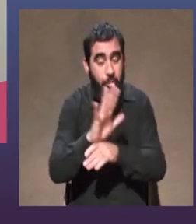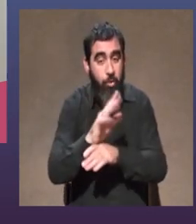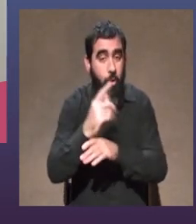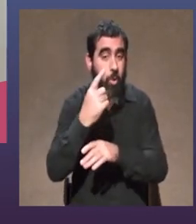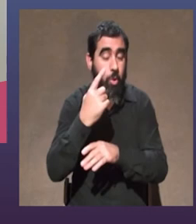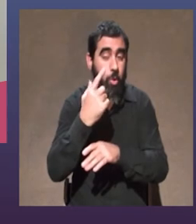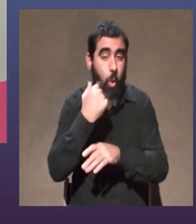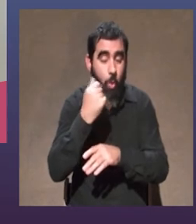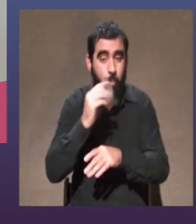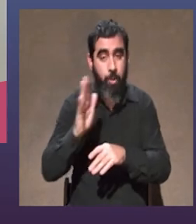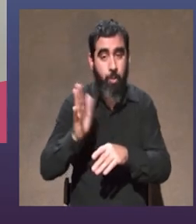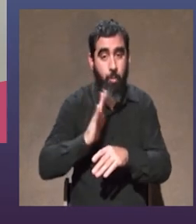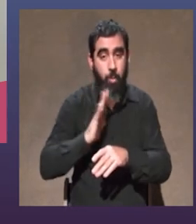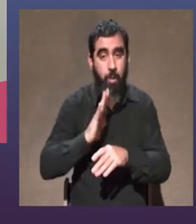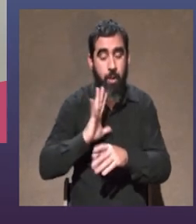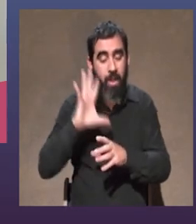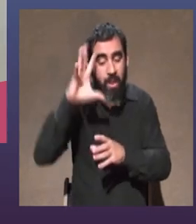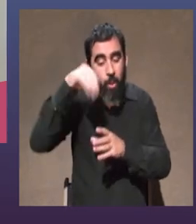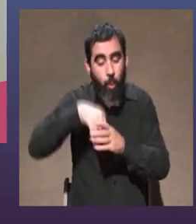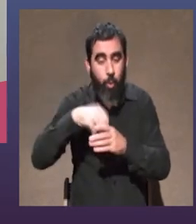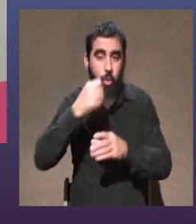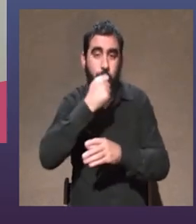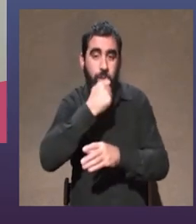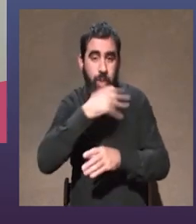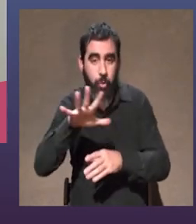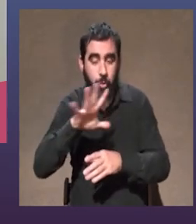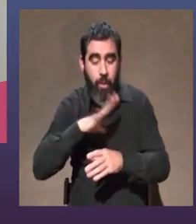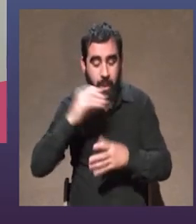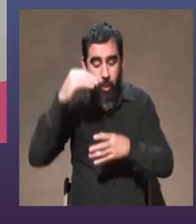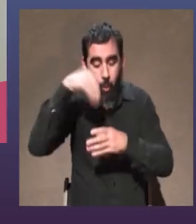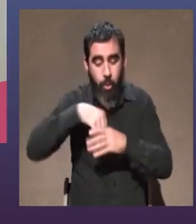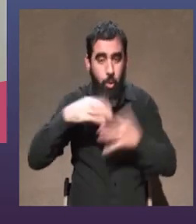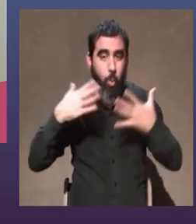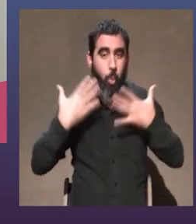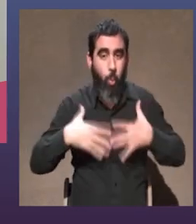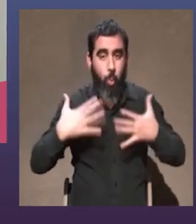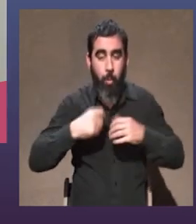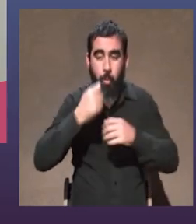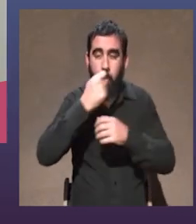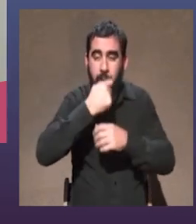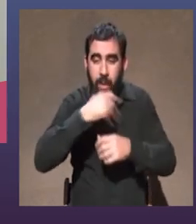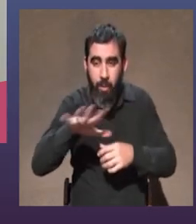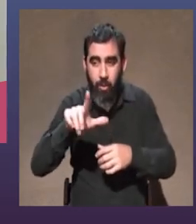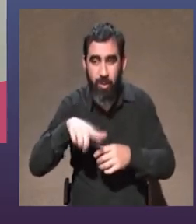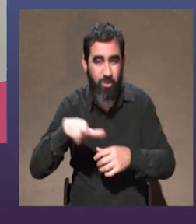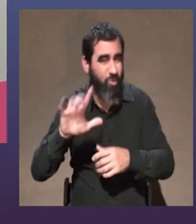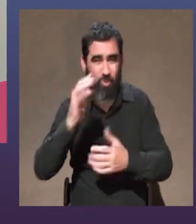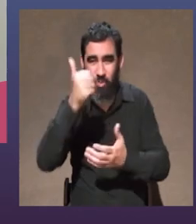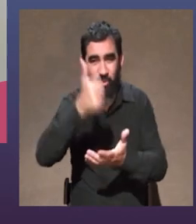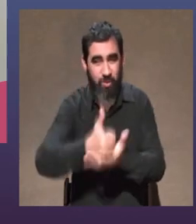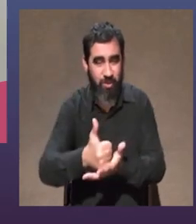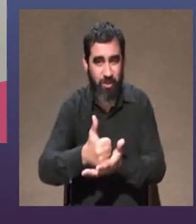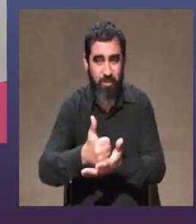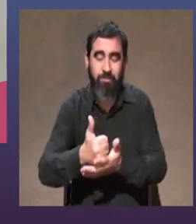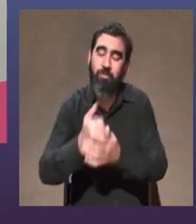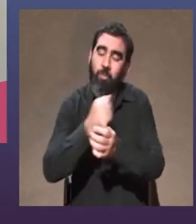intérprete la actriz el actor porten la historia que la historia esté en su cuerpo si eso no está